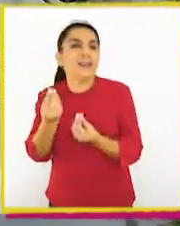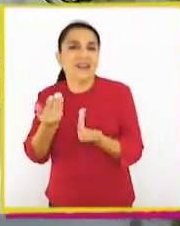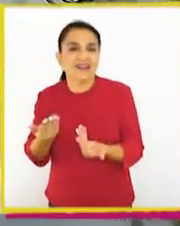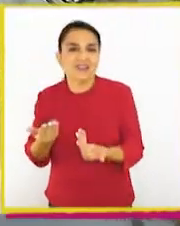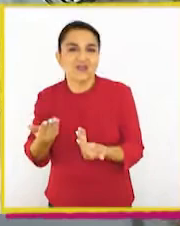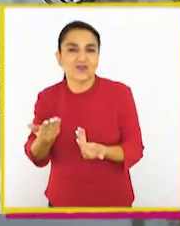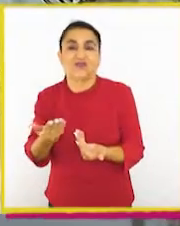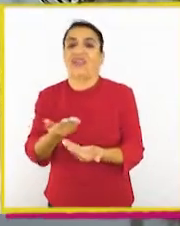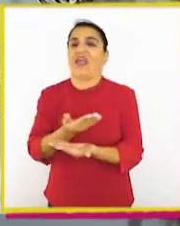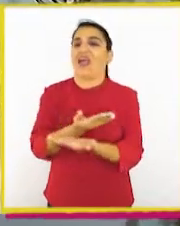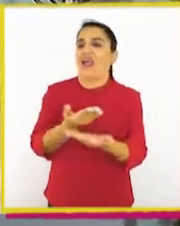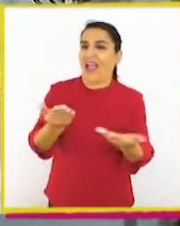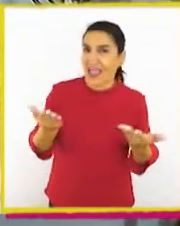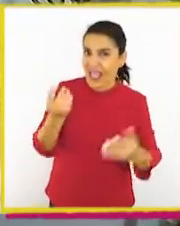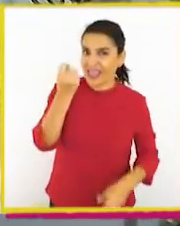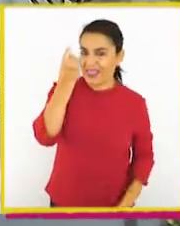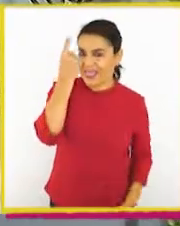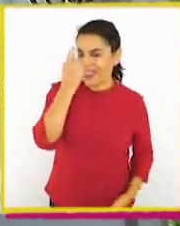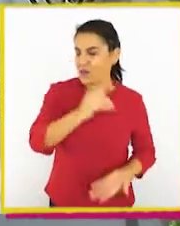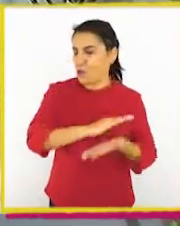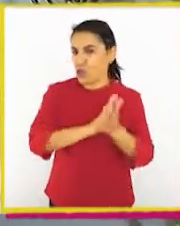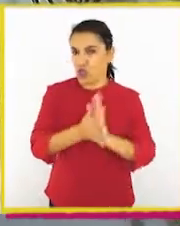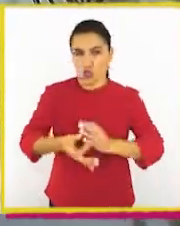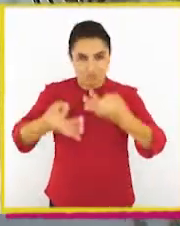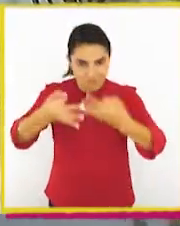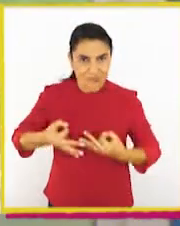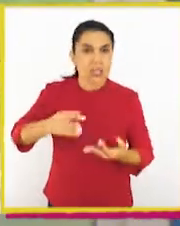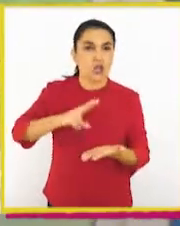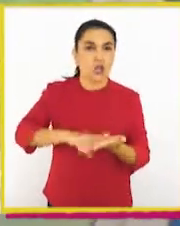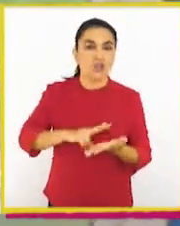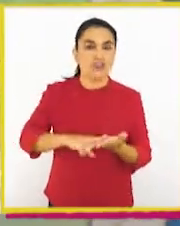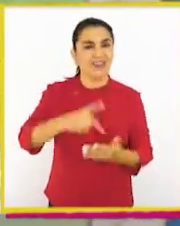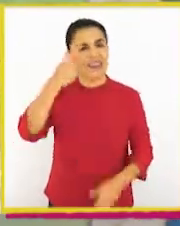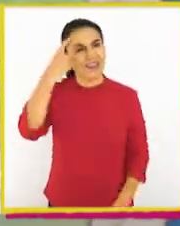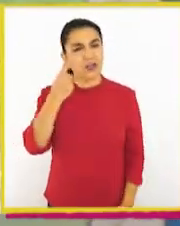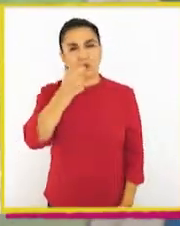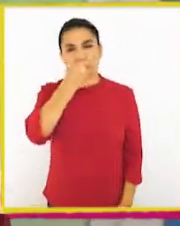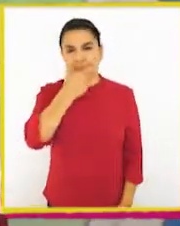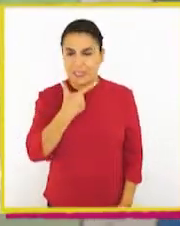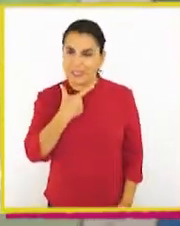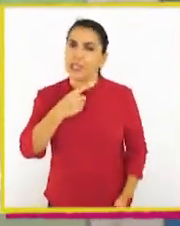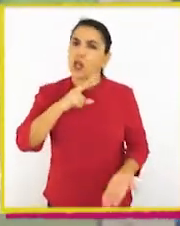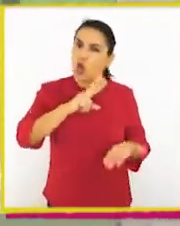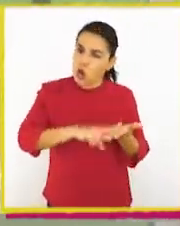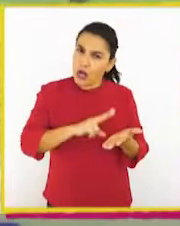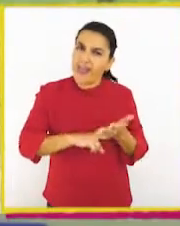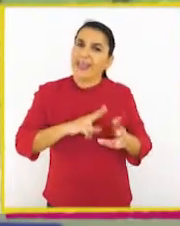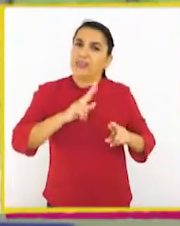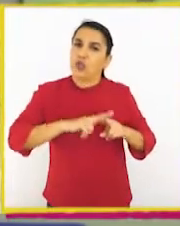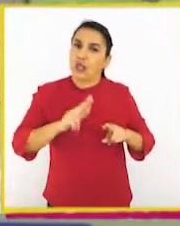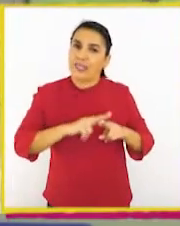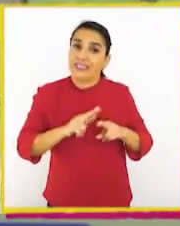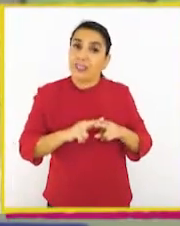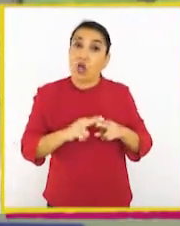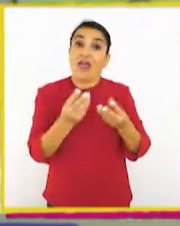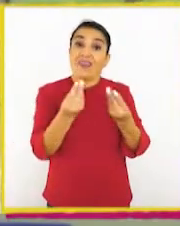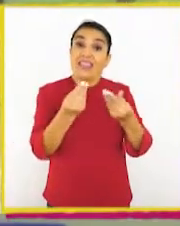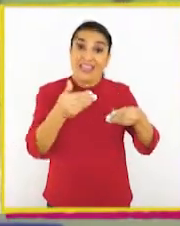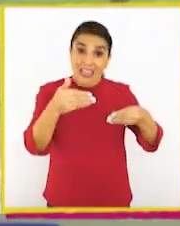equivocó con el precio. Veo que entendemos todo de la honestidad. ¿Creen que Chester fue honesto en su actuar